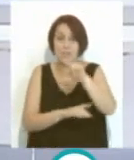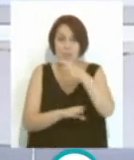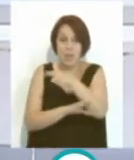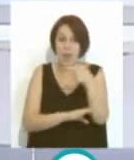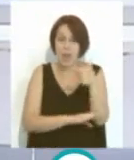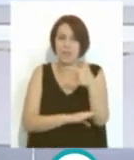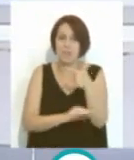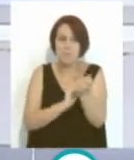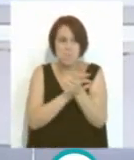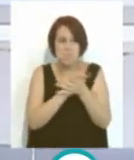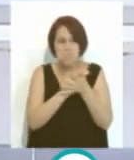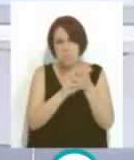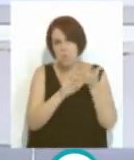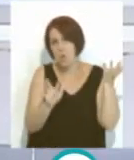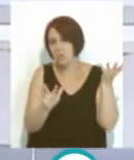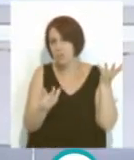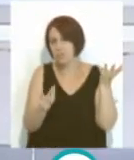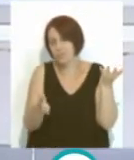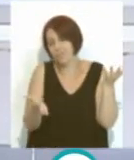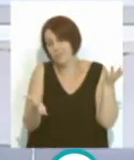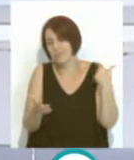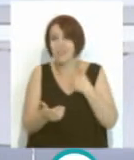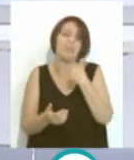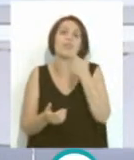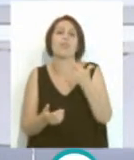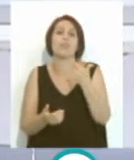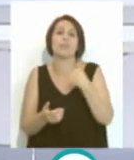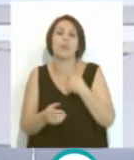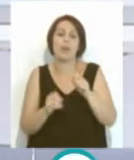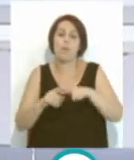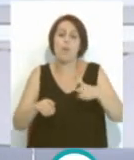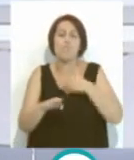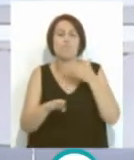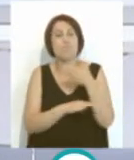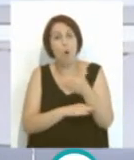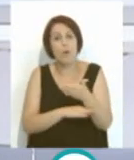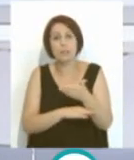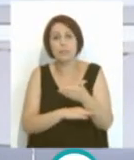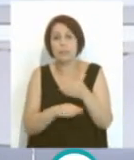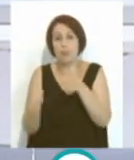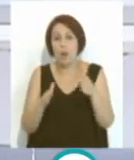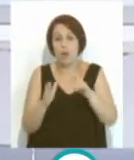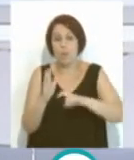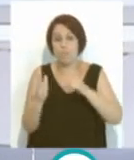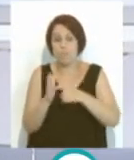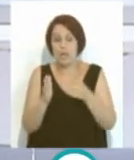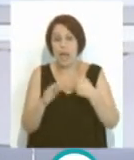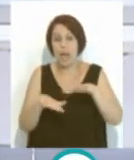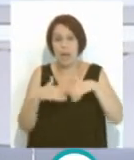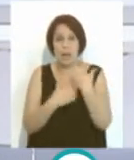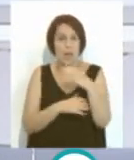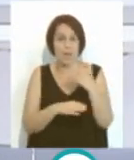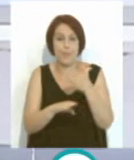después de tanto tiempo, y yo te lo digo que yo voy al campo toda la temporada, ido a Carranza,